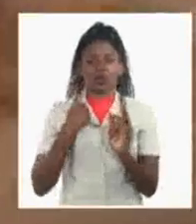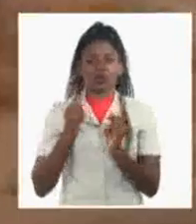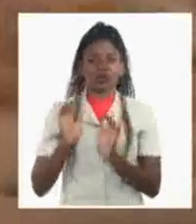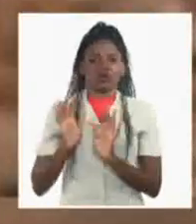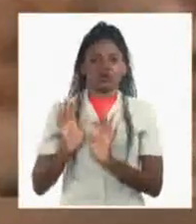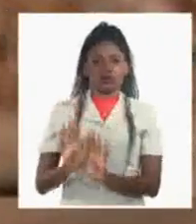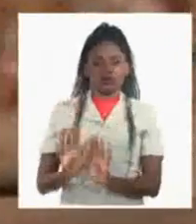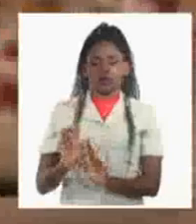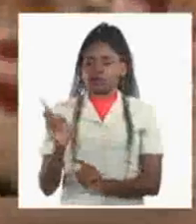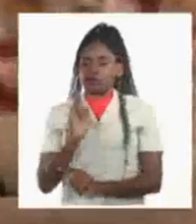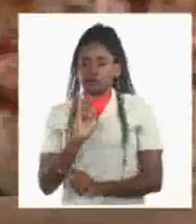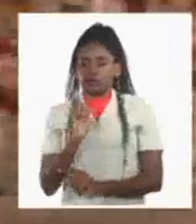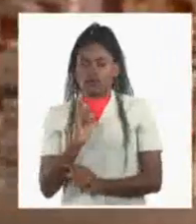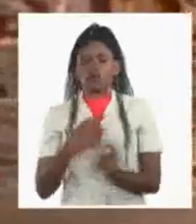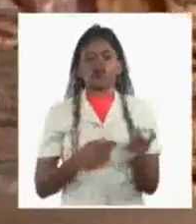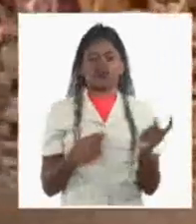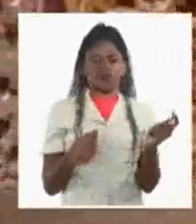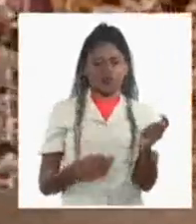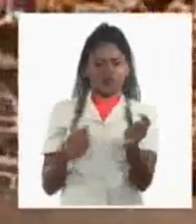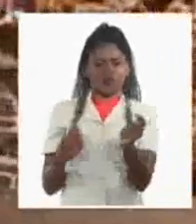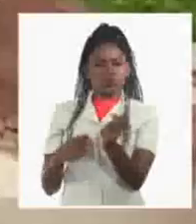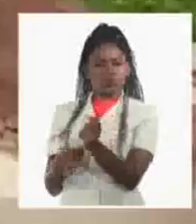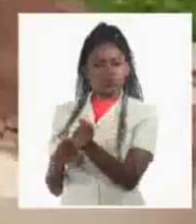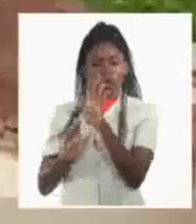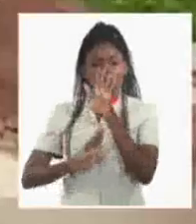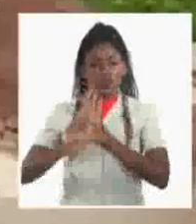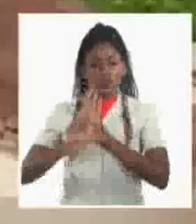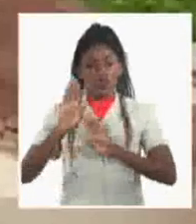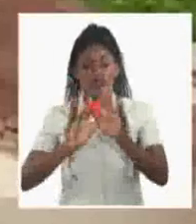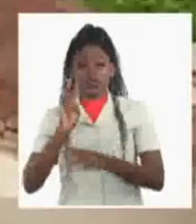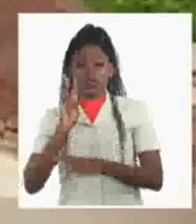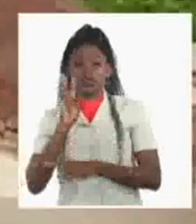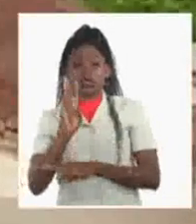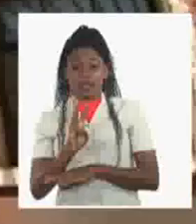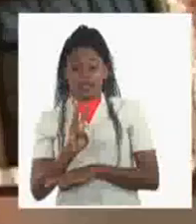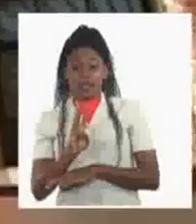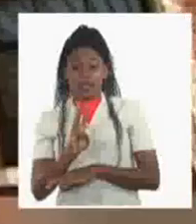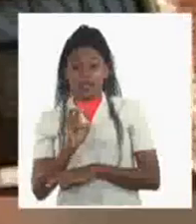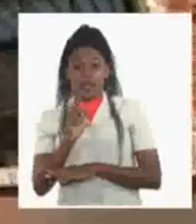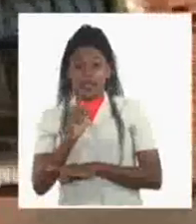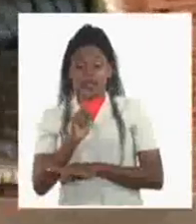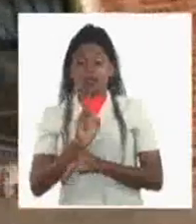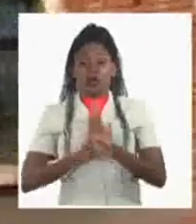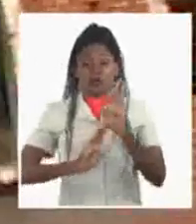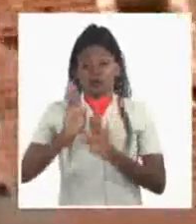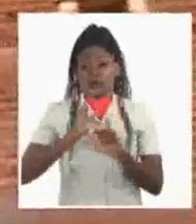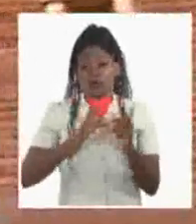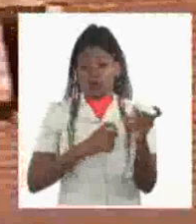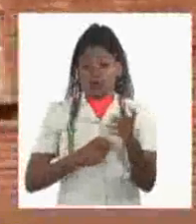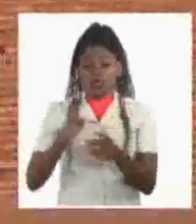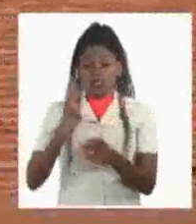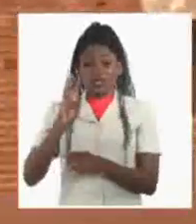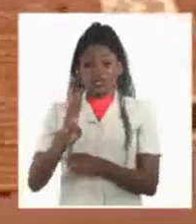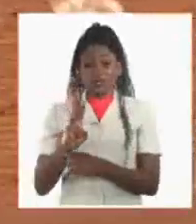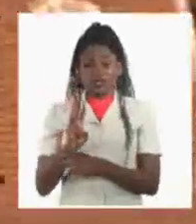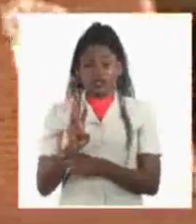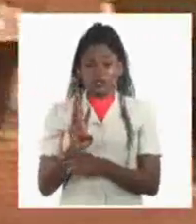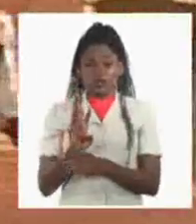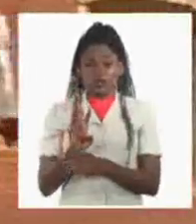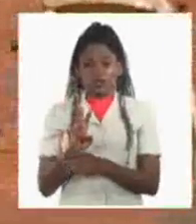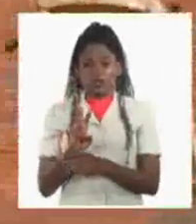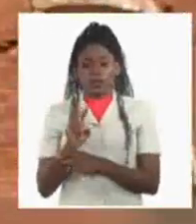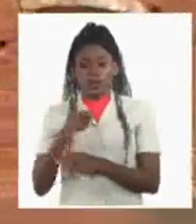La defensa de Brecht fue el anticipo del valor y el estoicismo que enfrentaría al tercer rey en sus